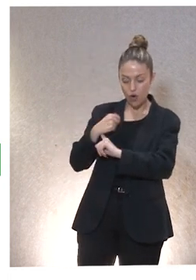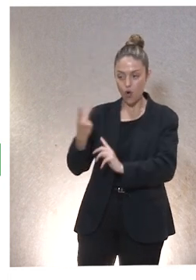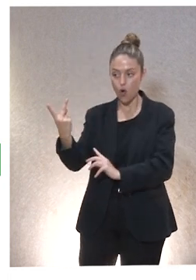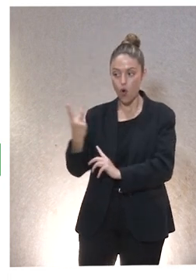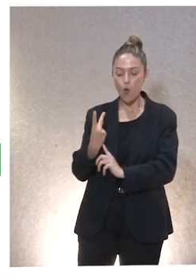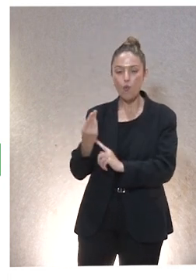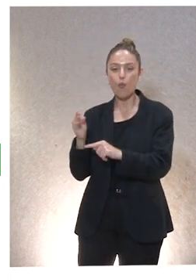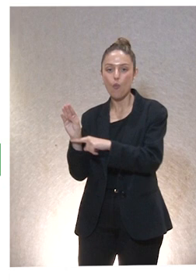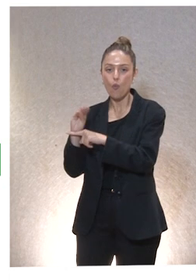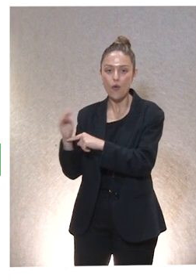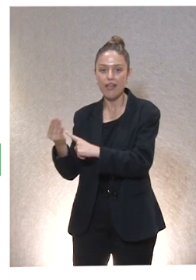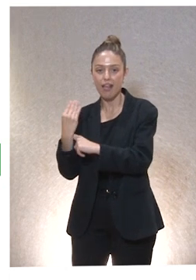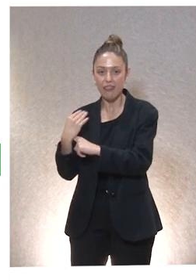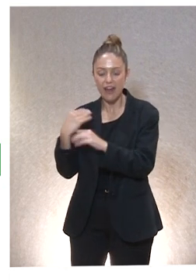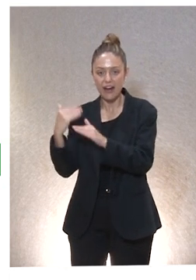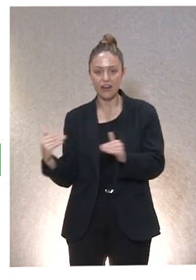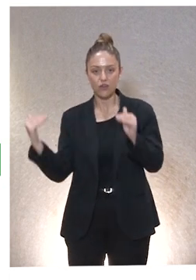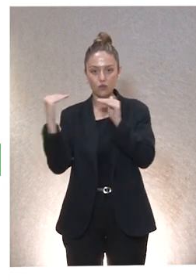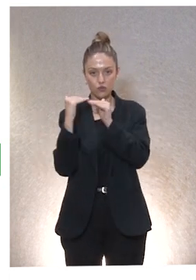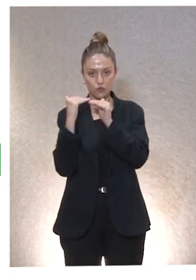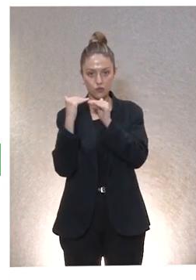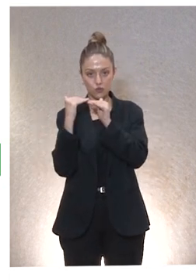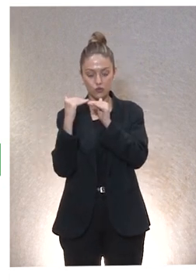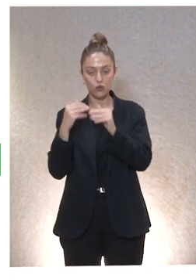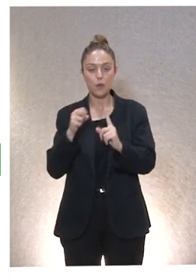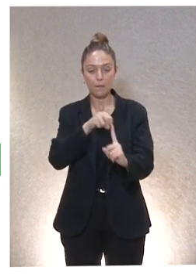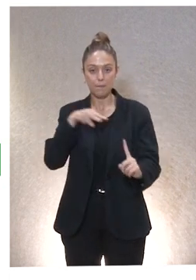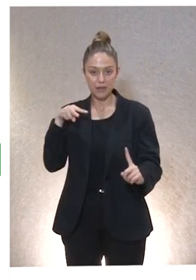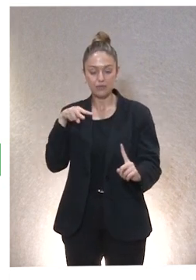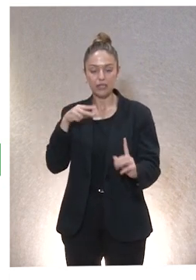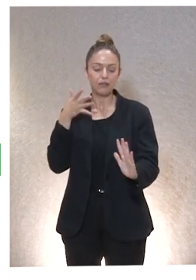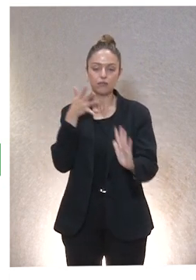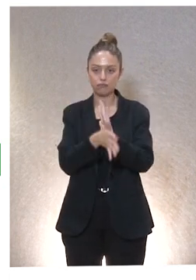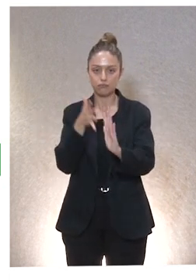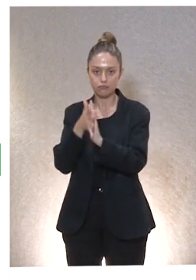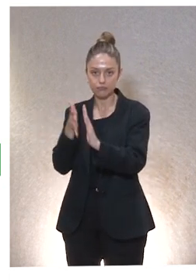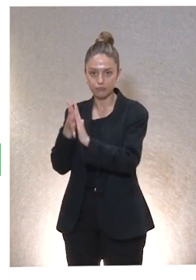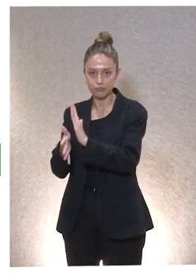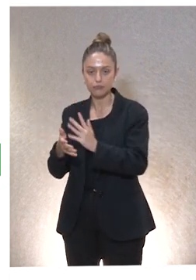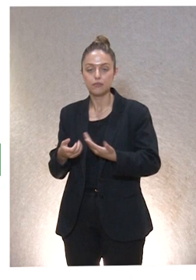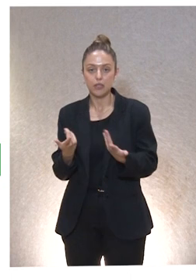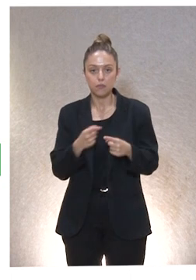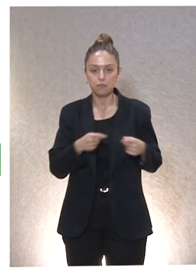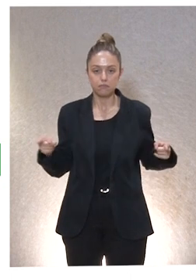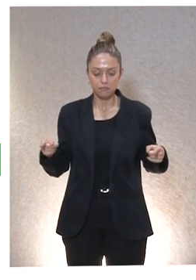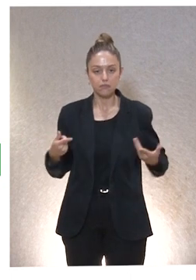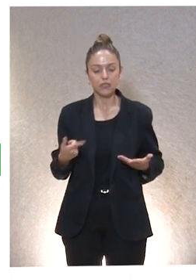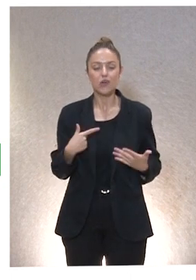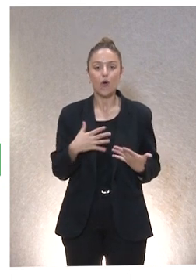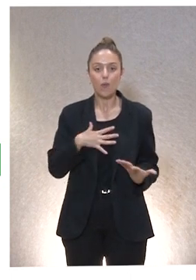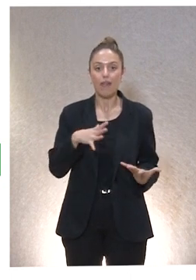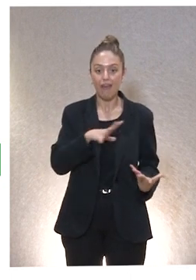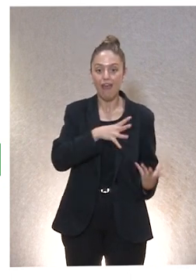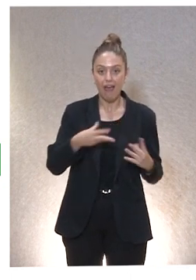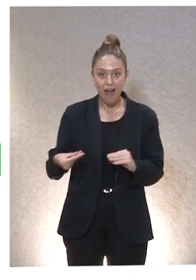vez mutuamente. Son vertientes todas interesantes que se podrían desarrollar, pero que no podemos avanzar en ellas y que se pueden aplicar a las